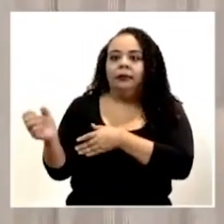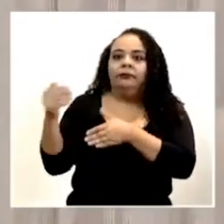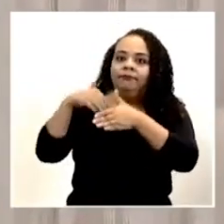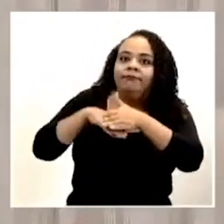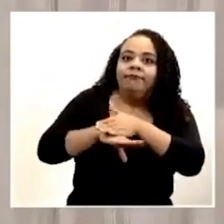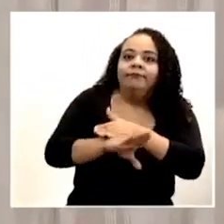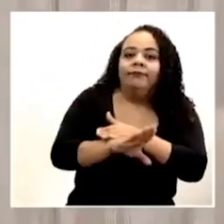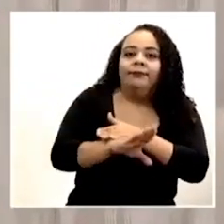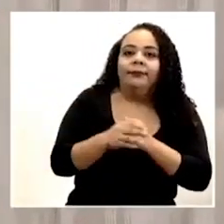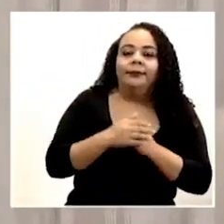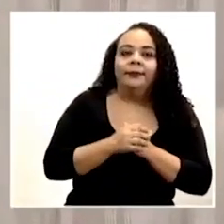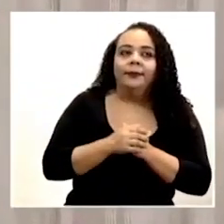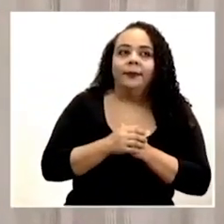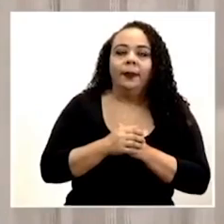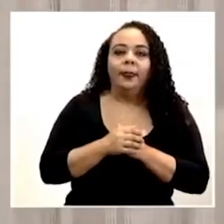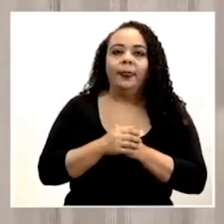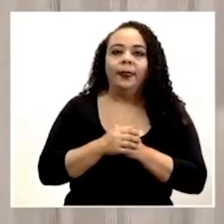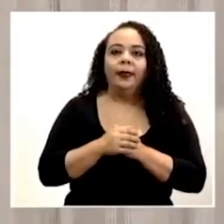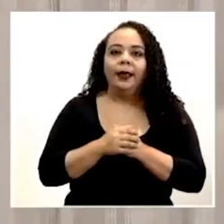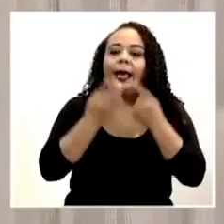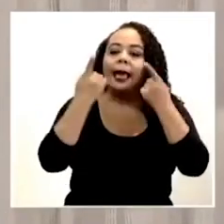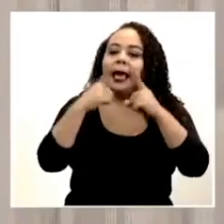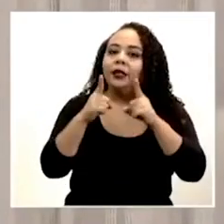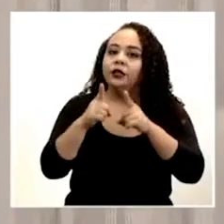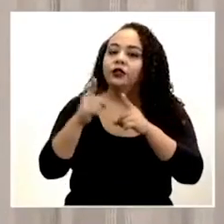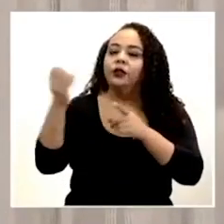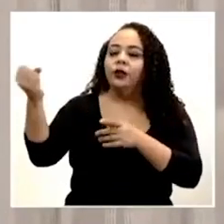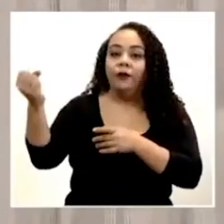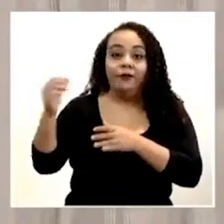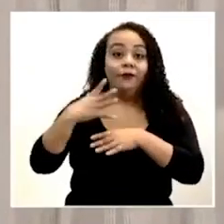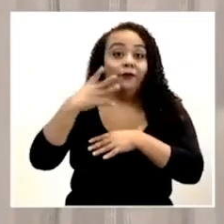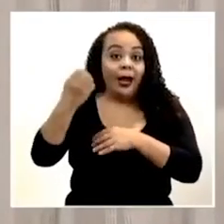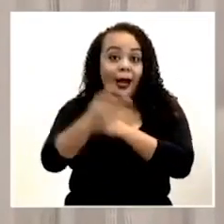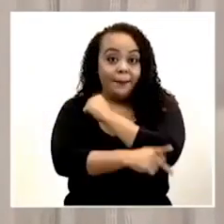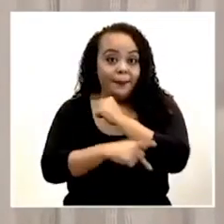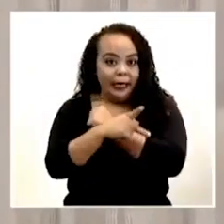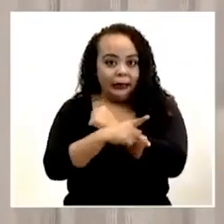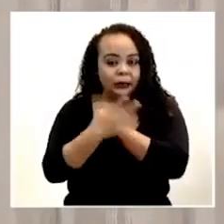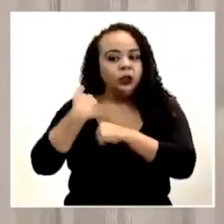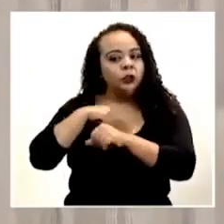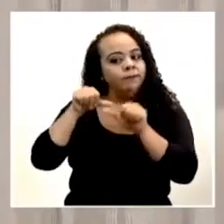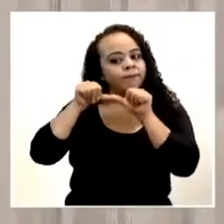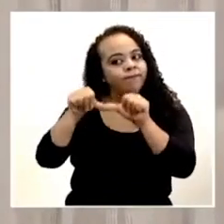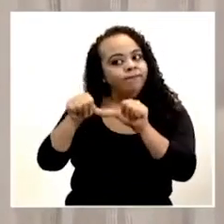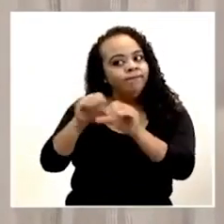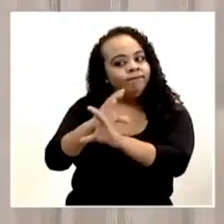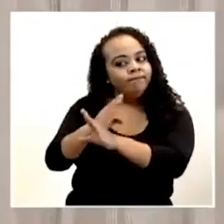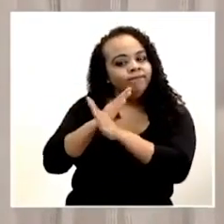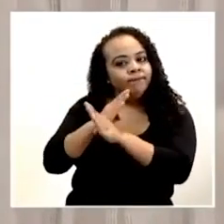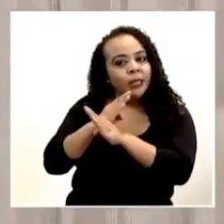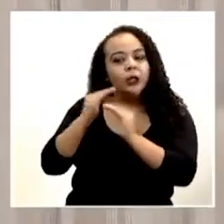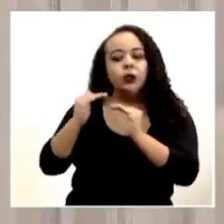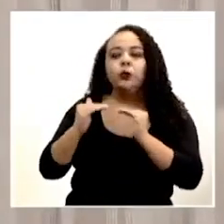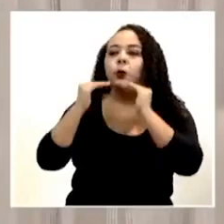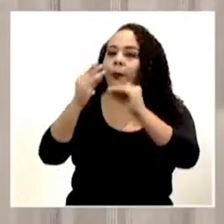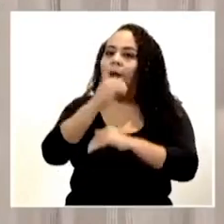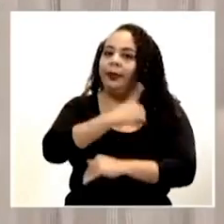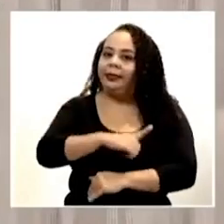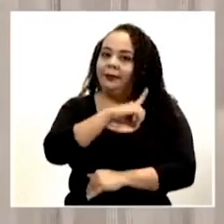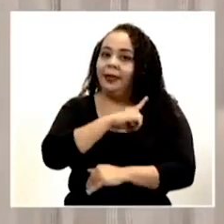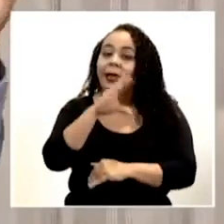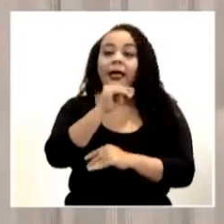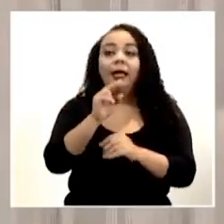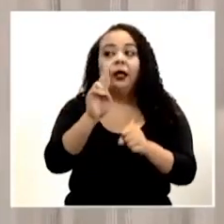casos importados. Entonces, no bajemos la guardia, subamos la disciplina y